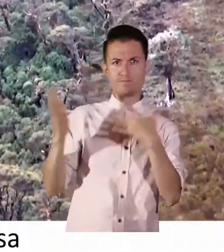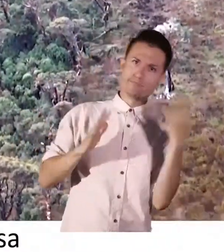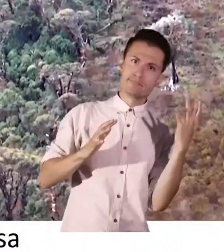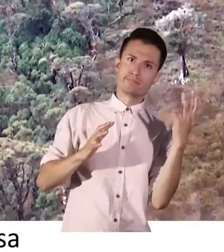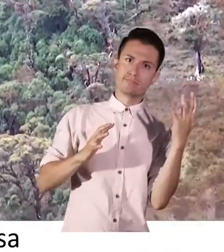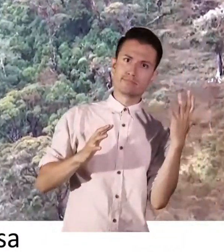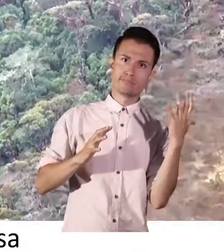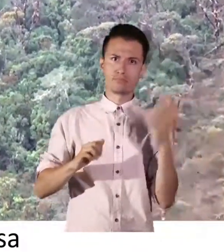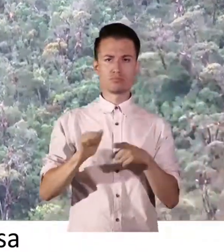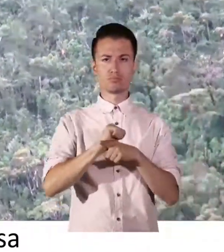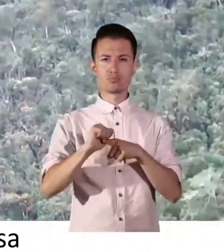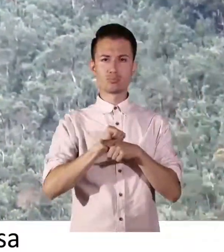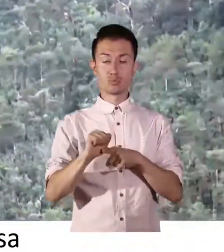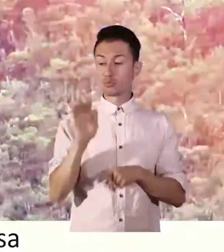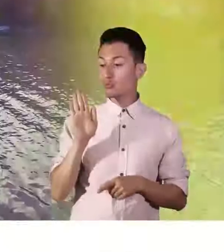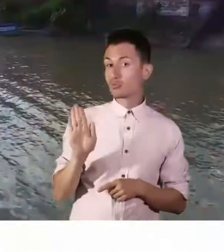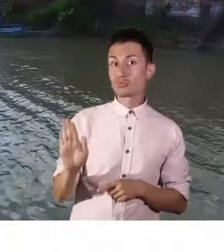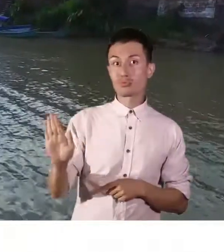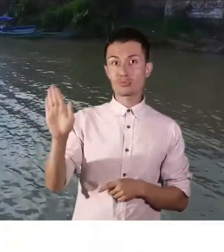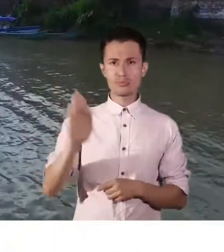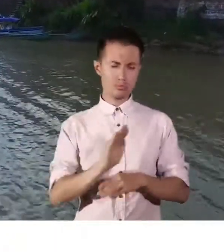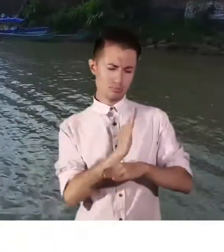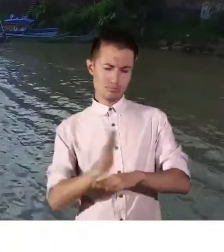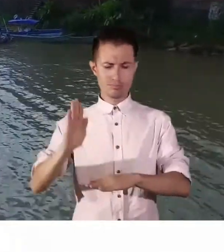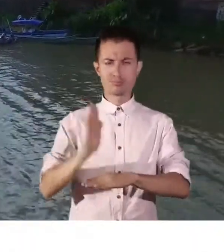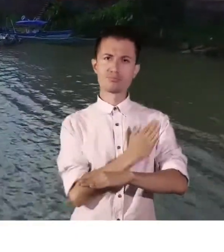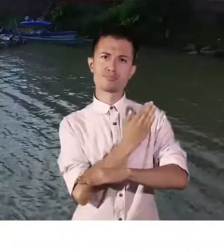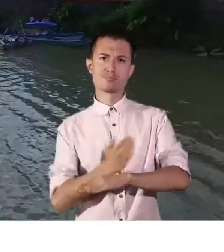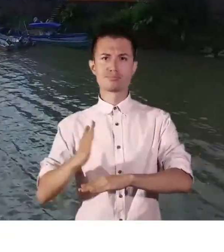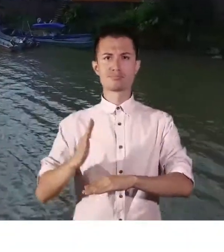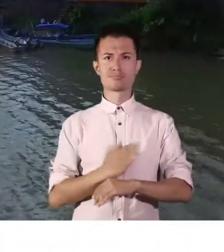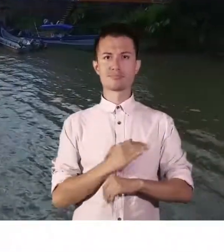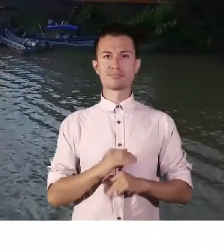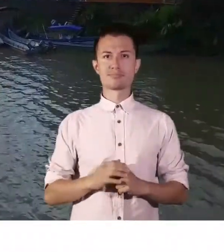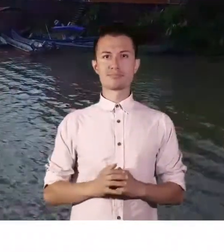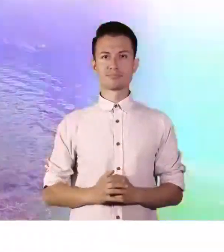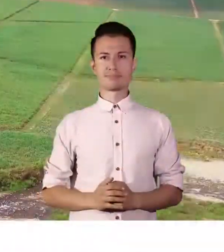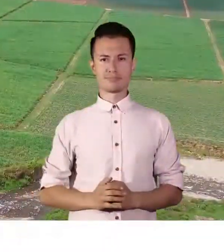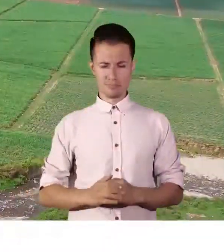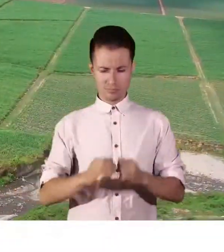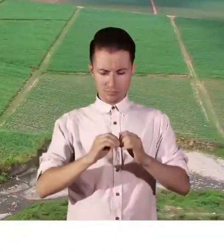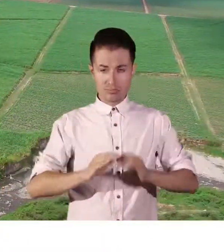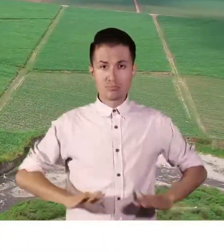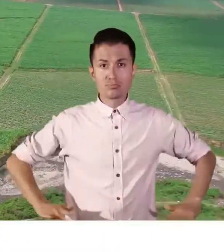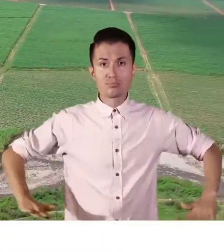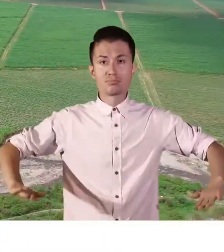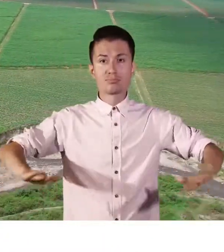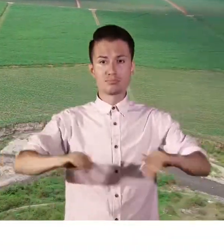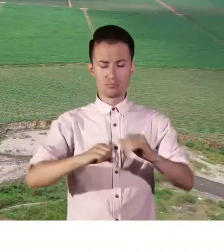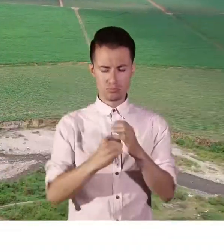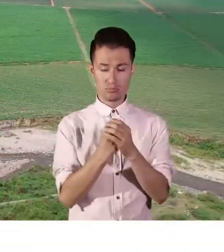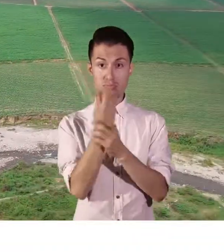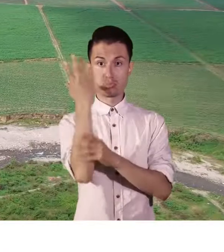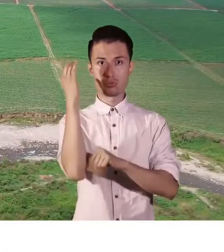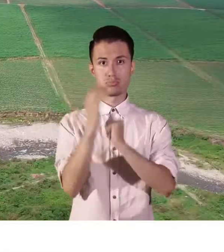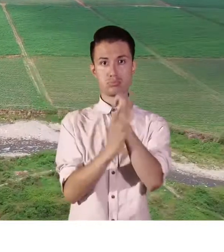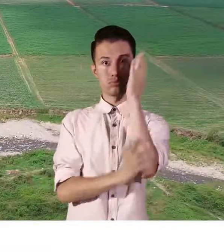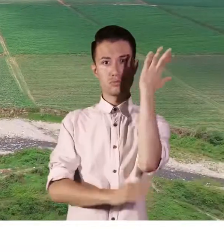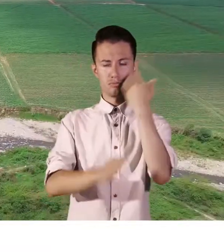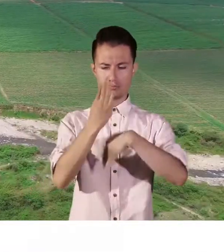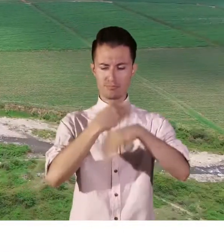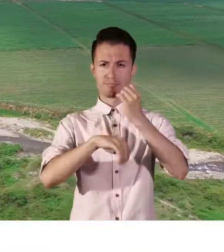viento se posa a ensayar su canción Suelo